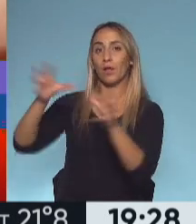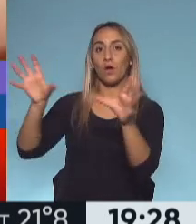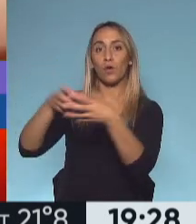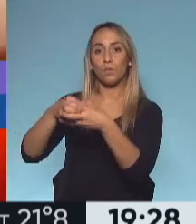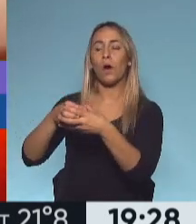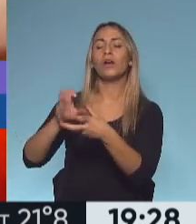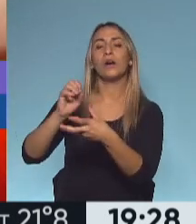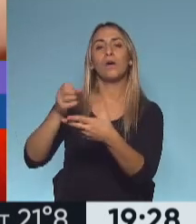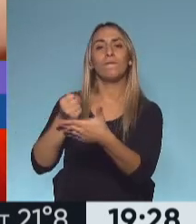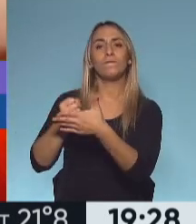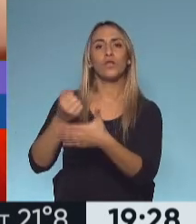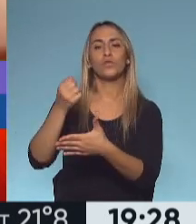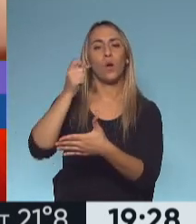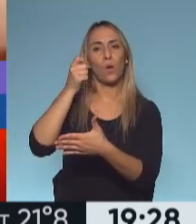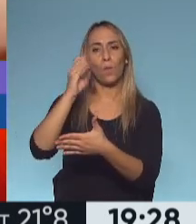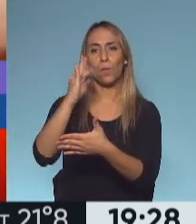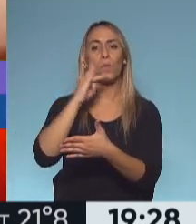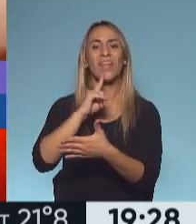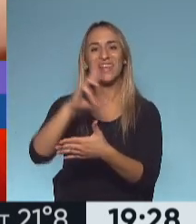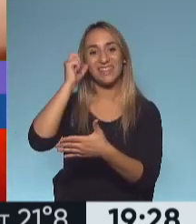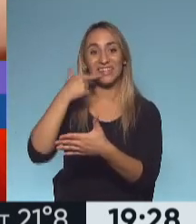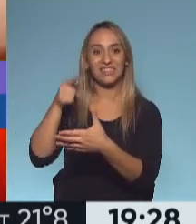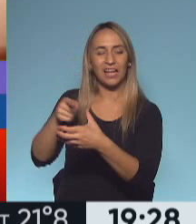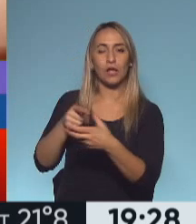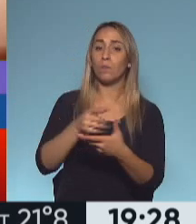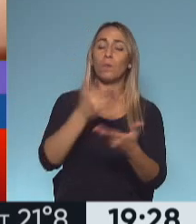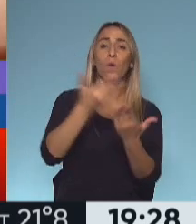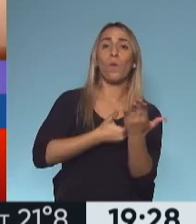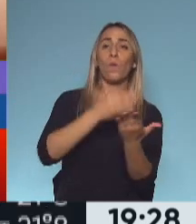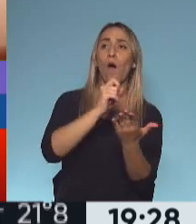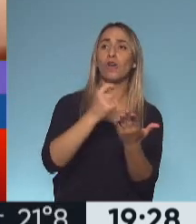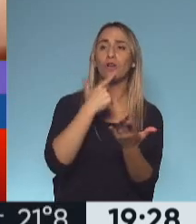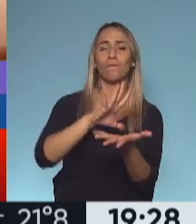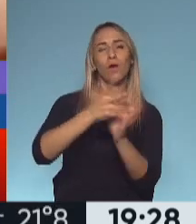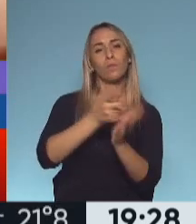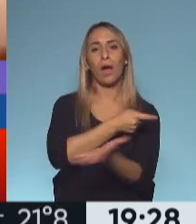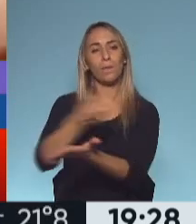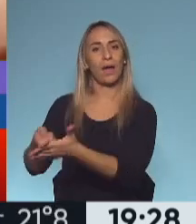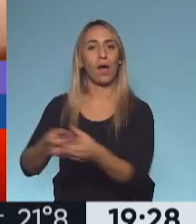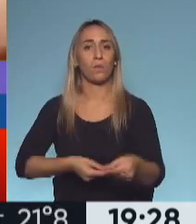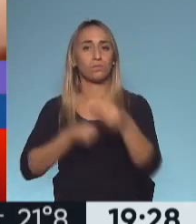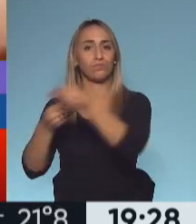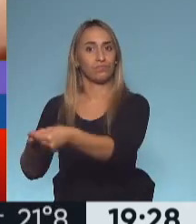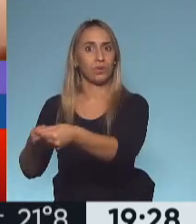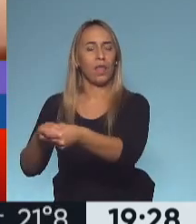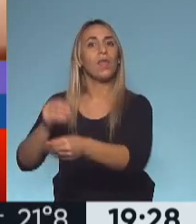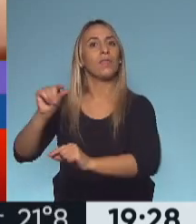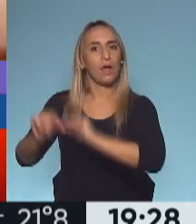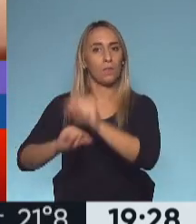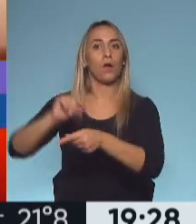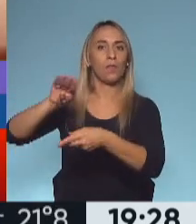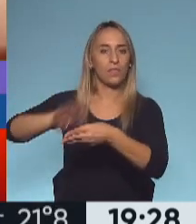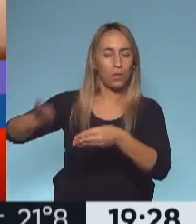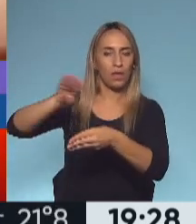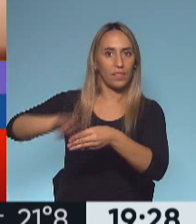fondos buitres estaban reclamando y de esa manera salir del default y comenzar aquella carrera de endeudamiento que